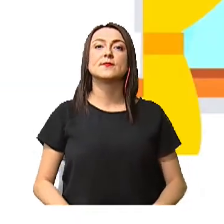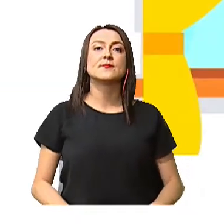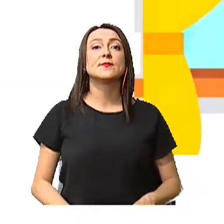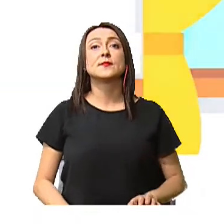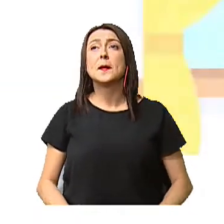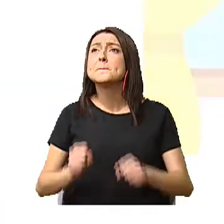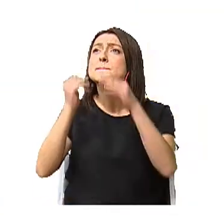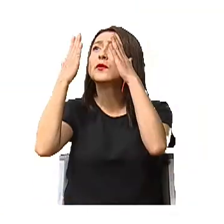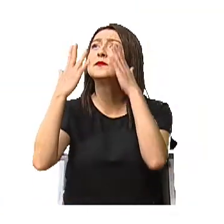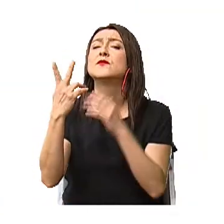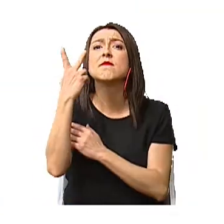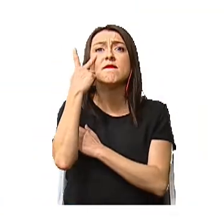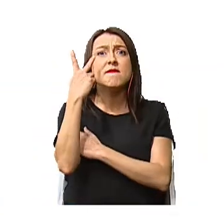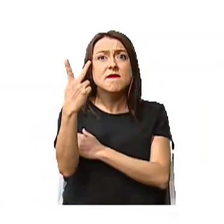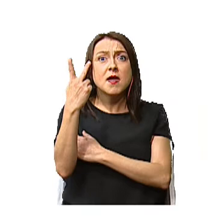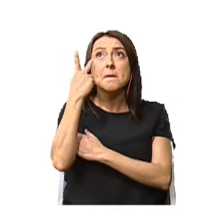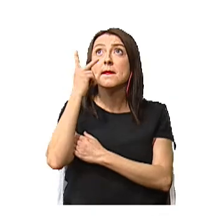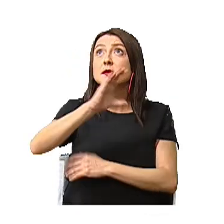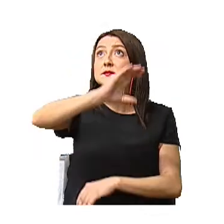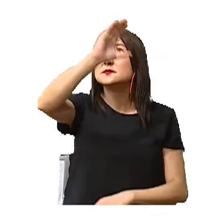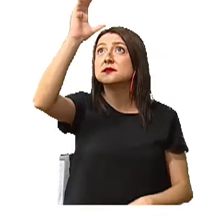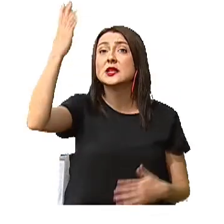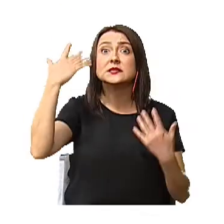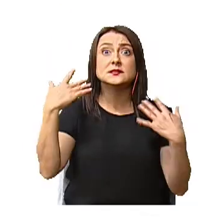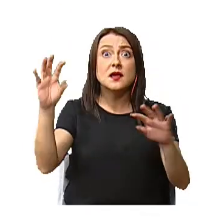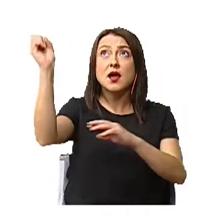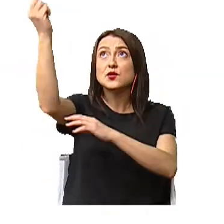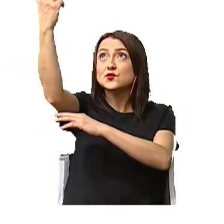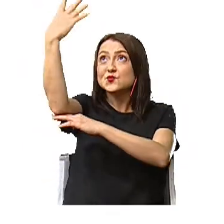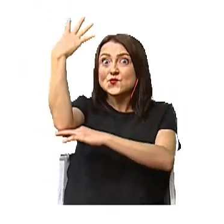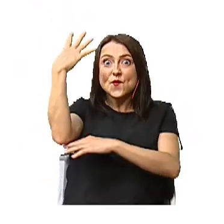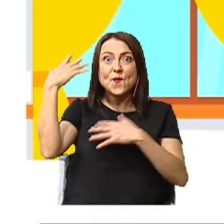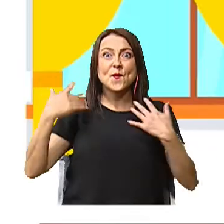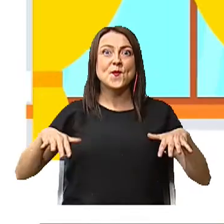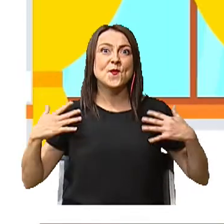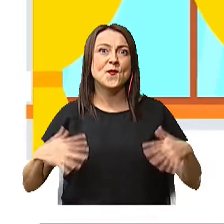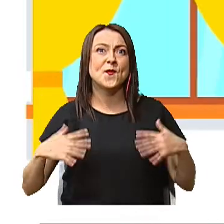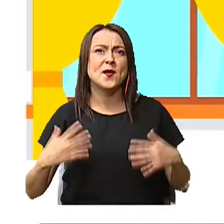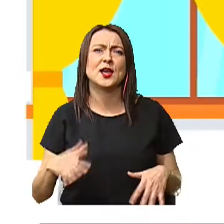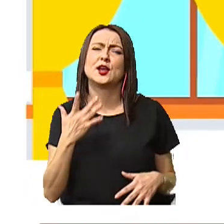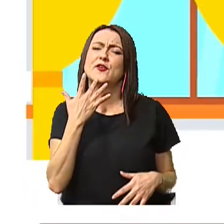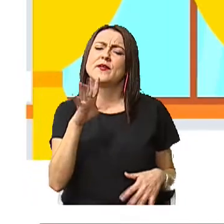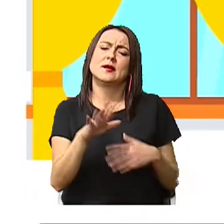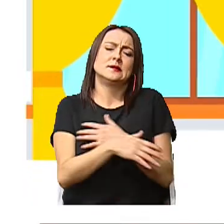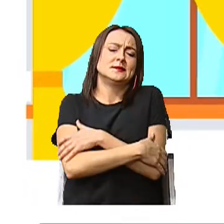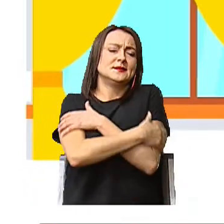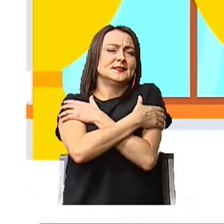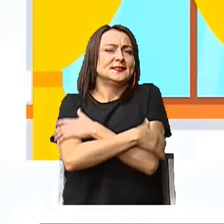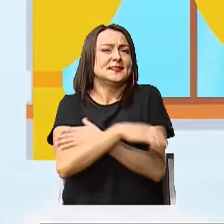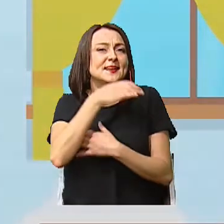Profesora, mire, mire el cielo, ya está saliendo el señor sol Qué rico su calor